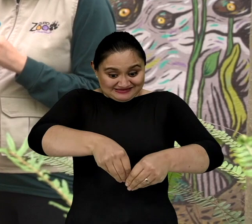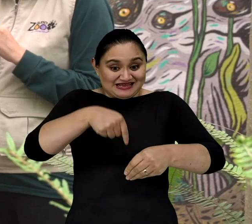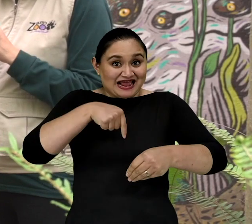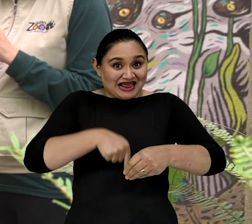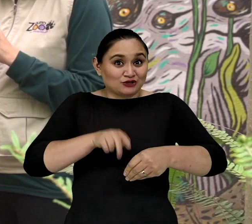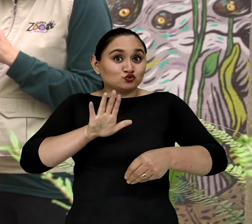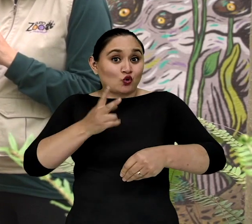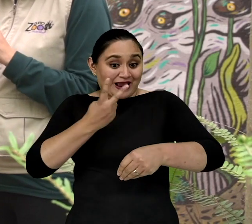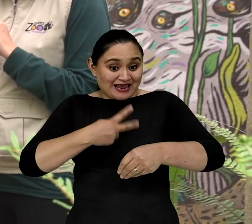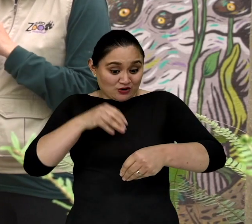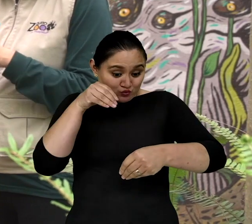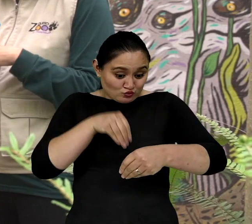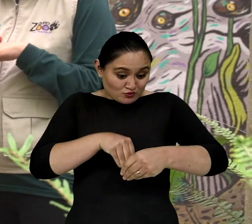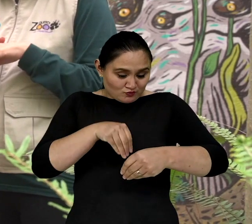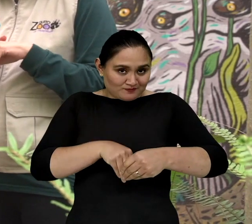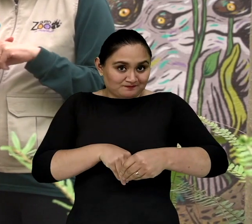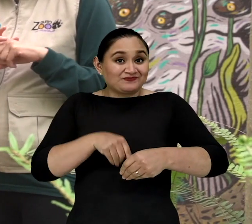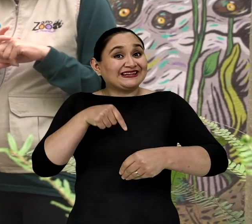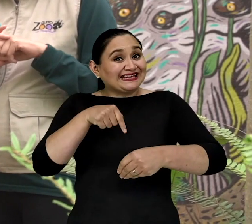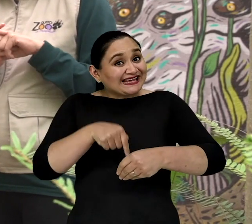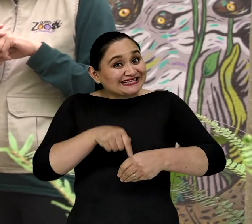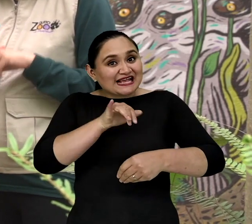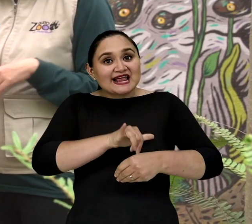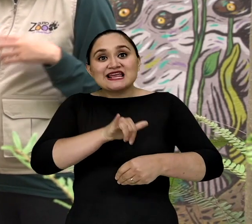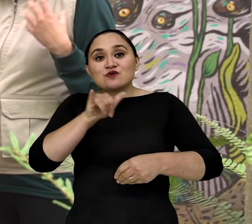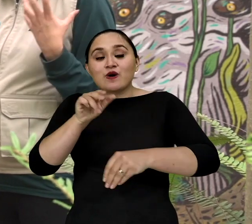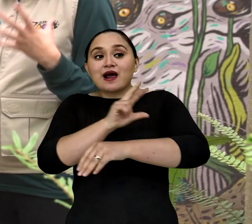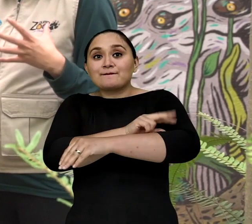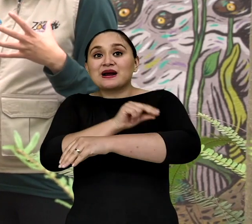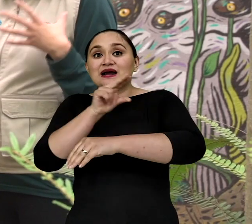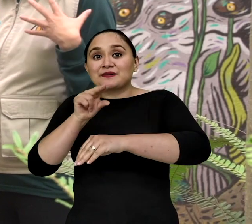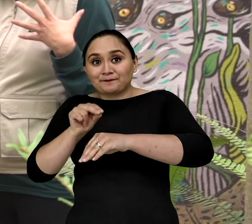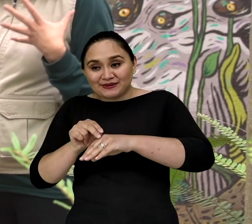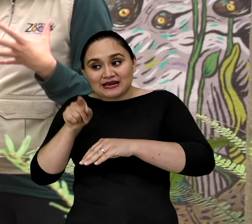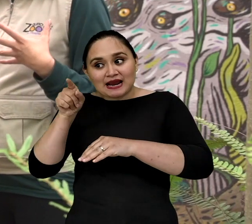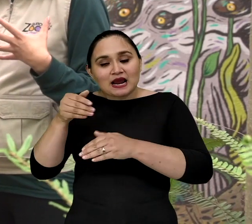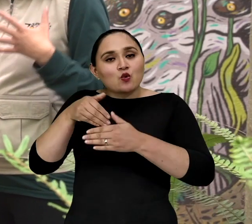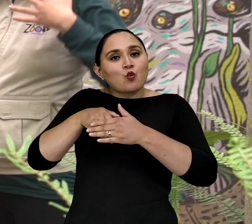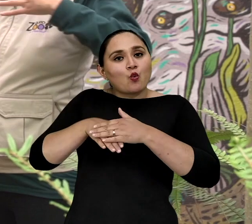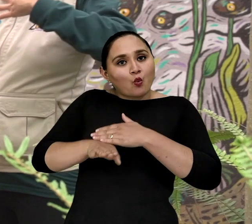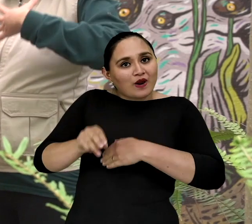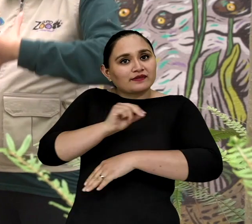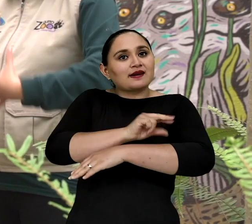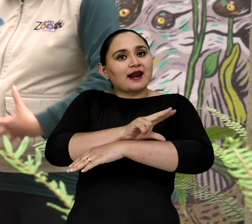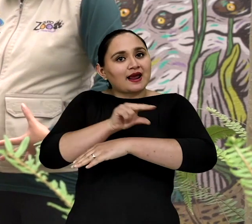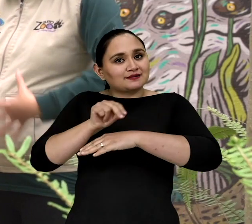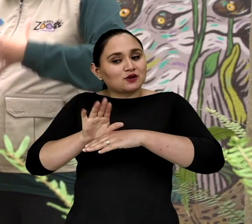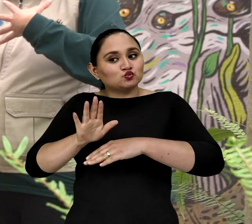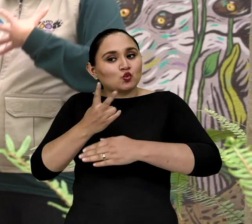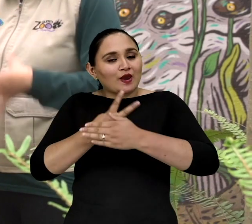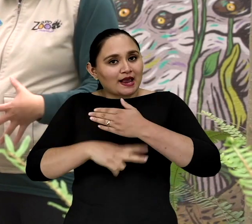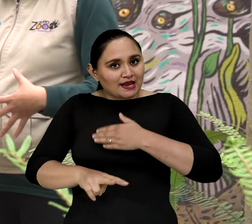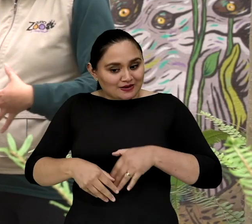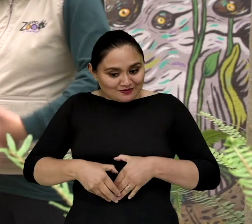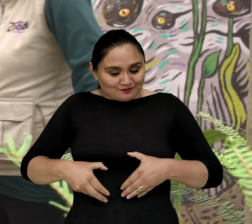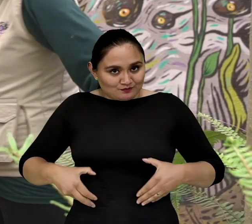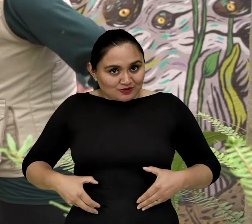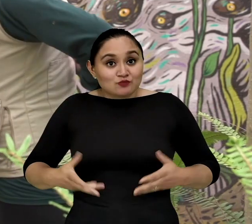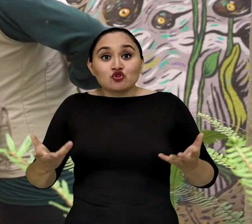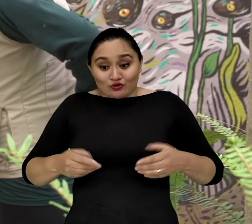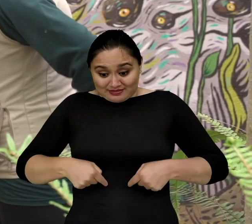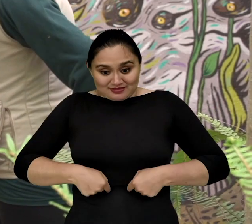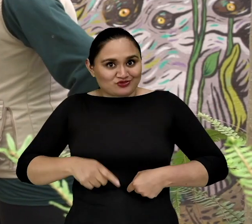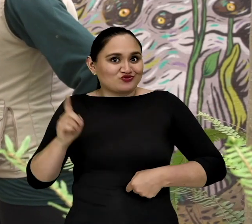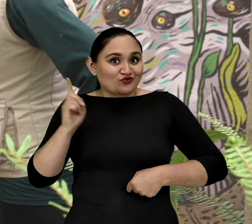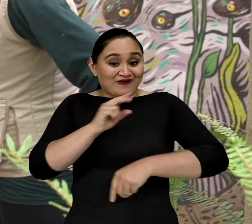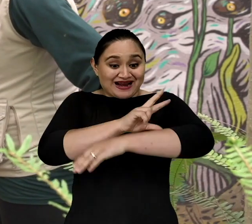Exactamente Y esa misma bolsa la tiene la ranita marsupial andina Pero esta bolsa se llama marsupial andina En vez de tenerlo acá adelante como los canguros,